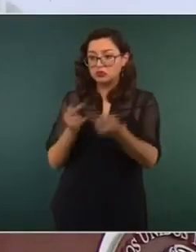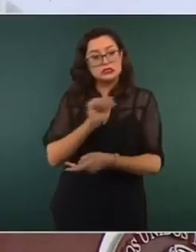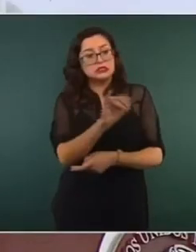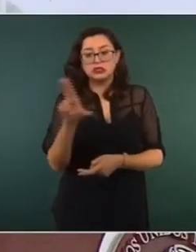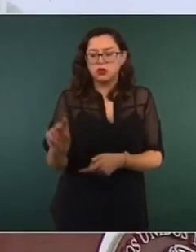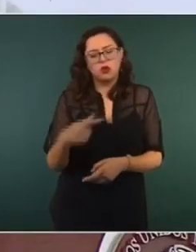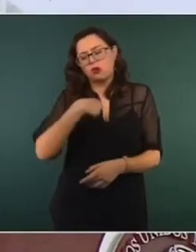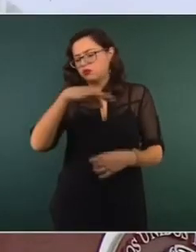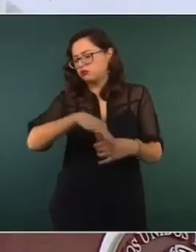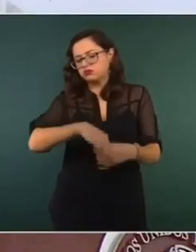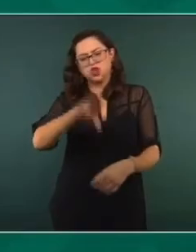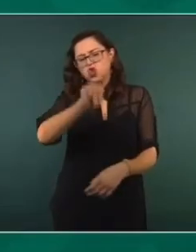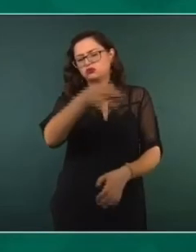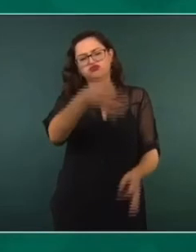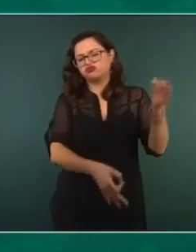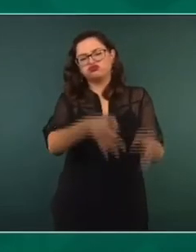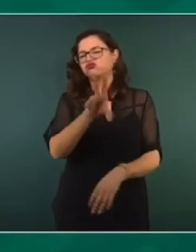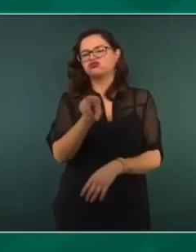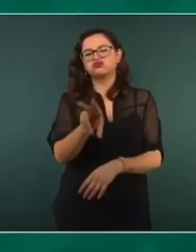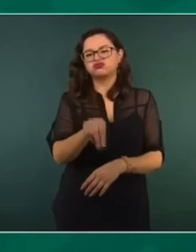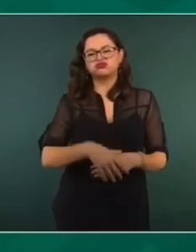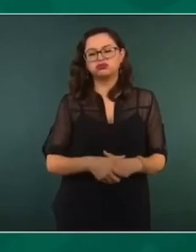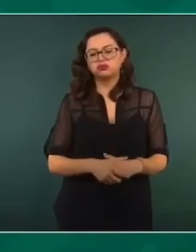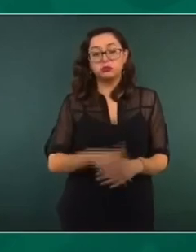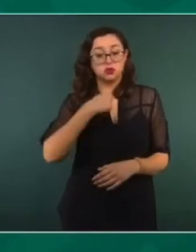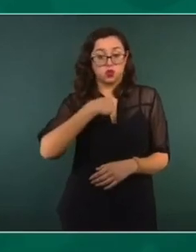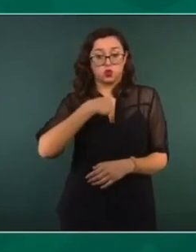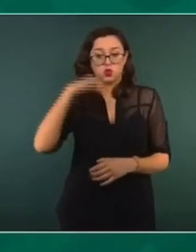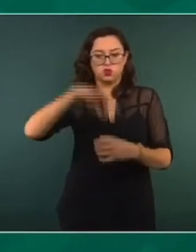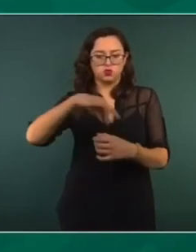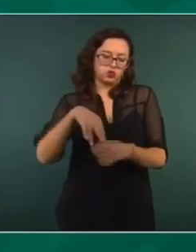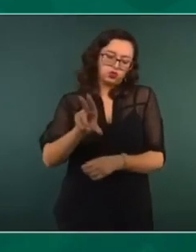yo votaría en contra de que se juicen a los excedentes.